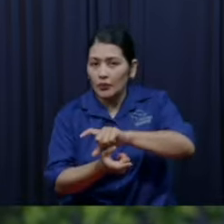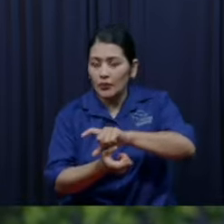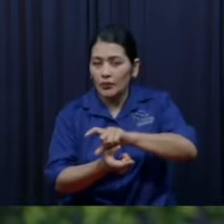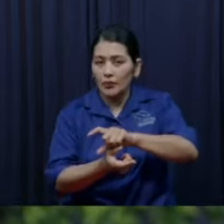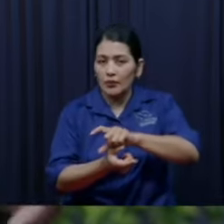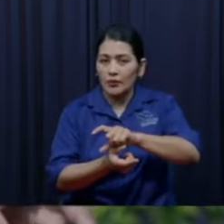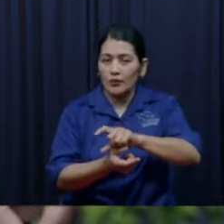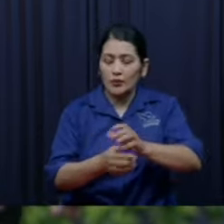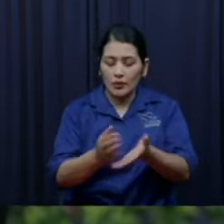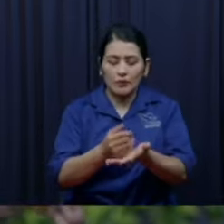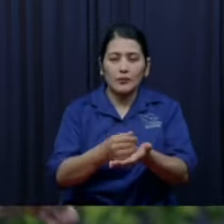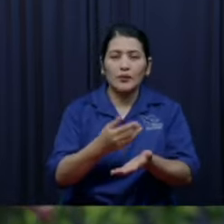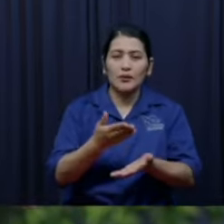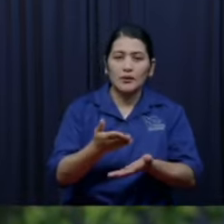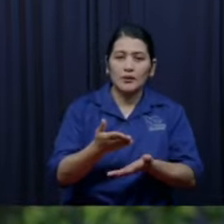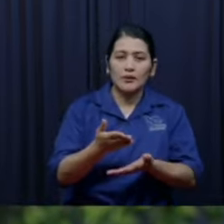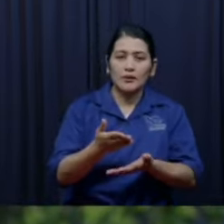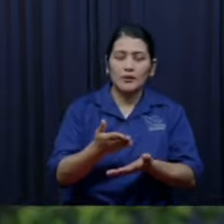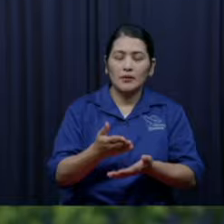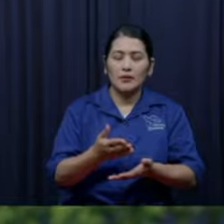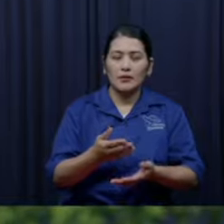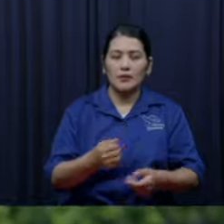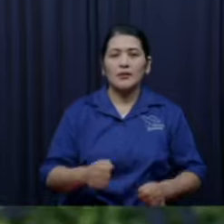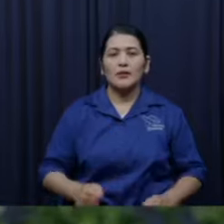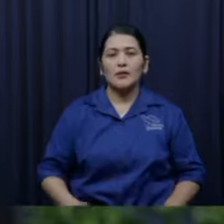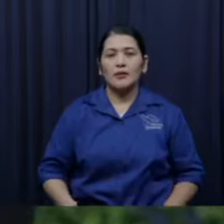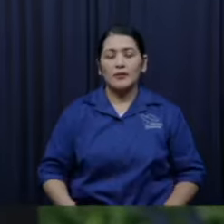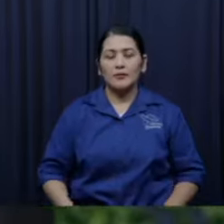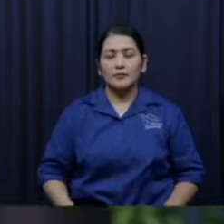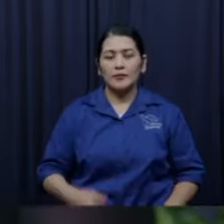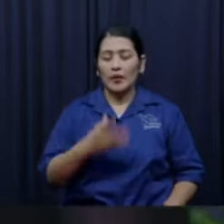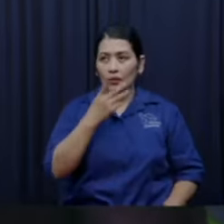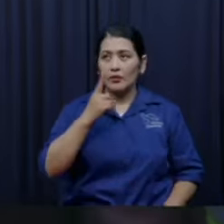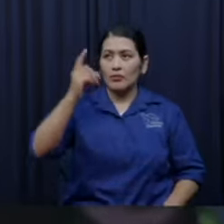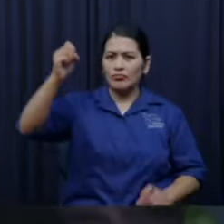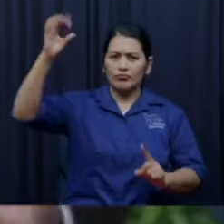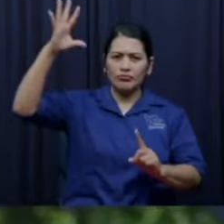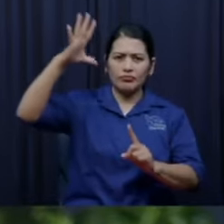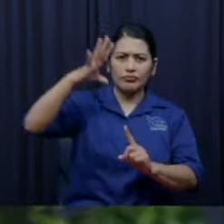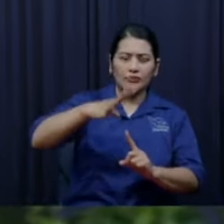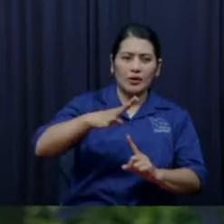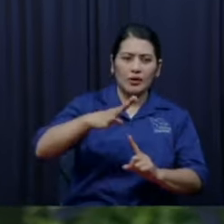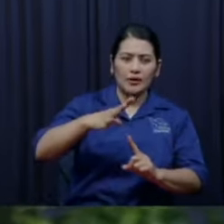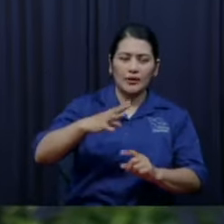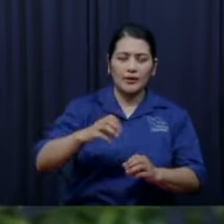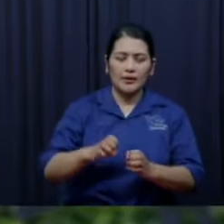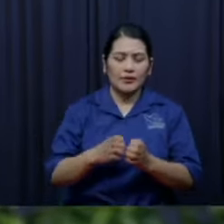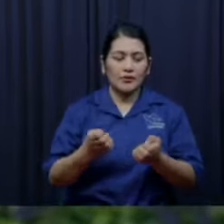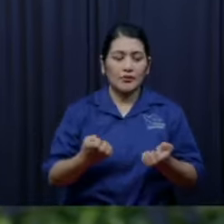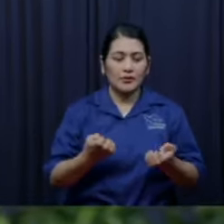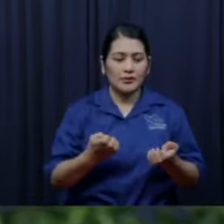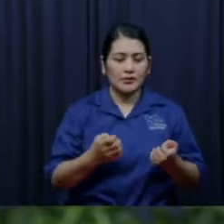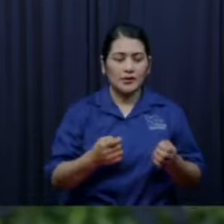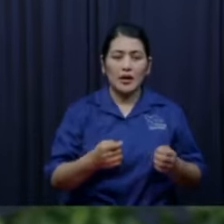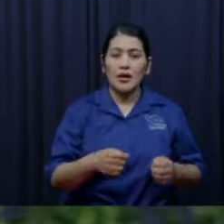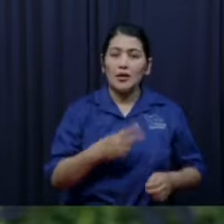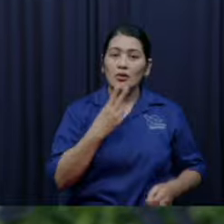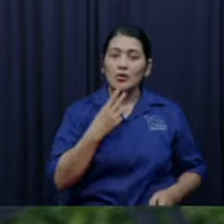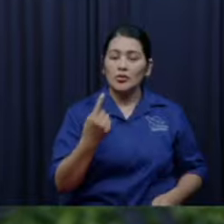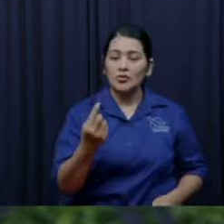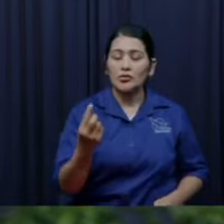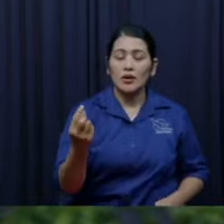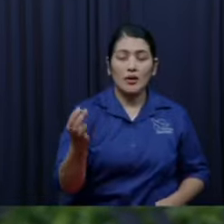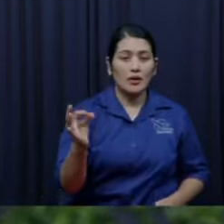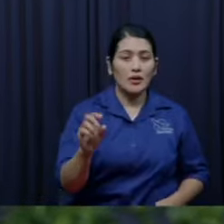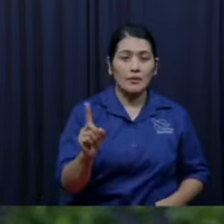que lo lleven a las cárceles de abajo no, no tampoco pero eso fue lo que él me contó yo no le tomé